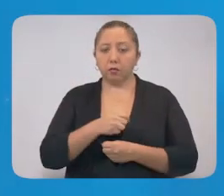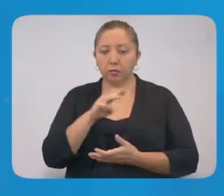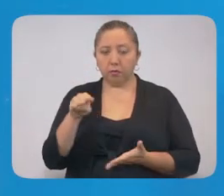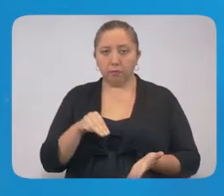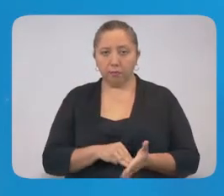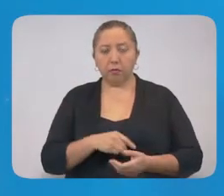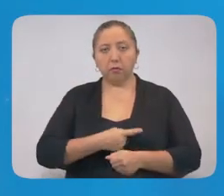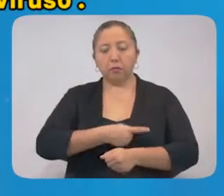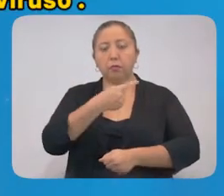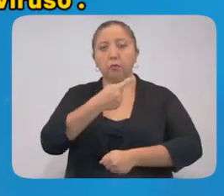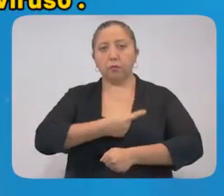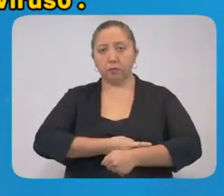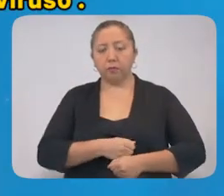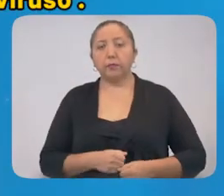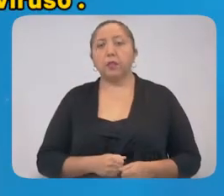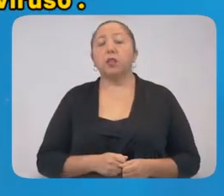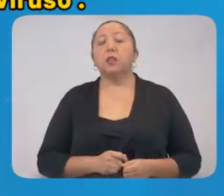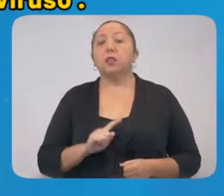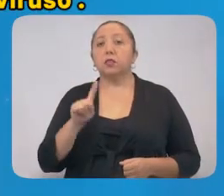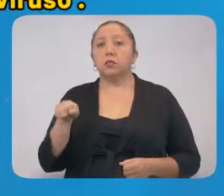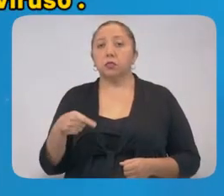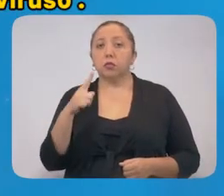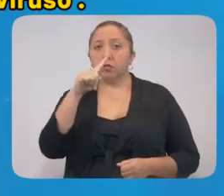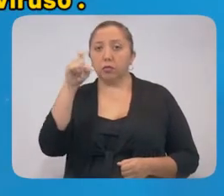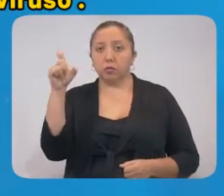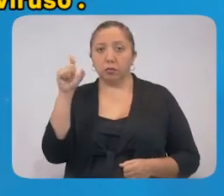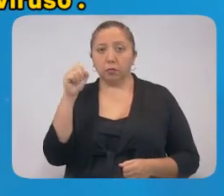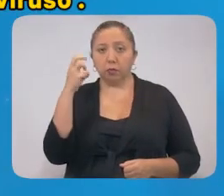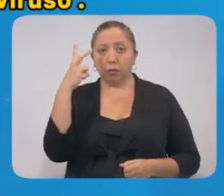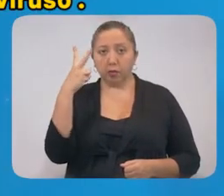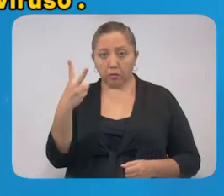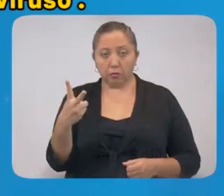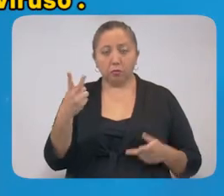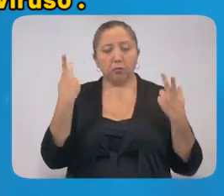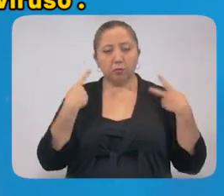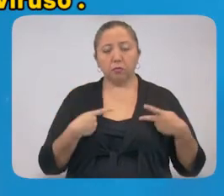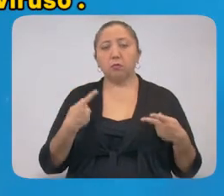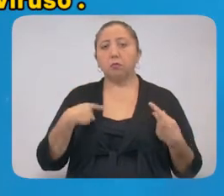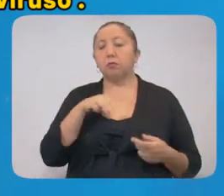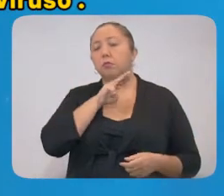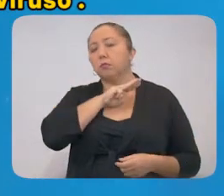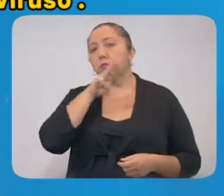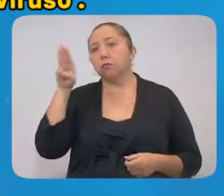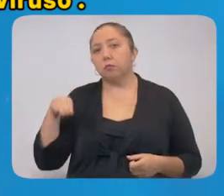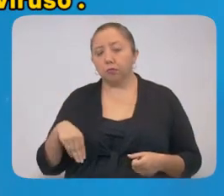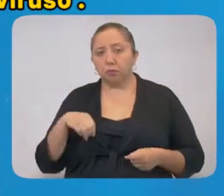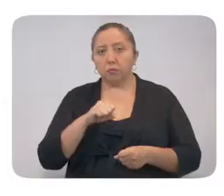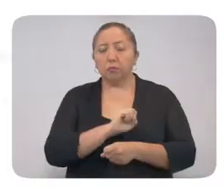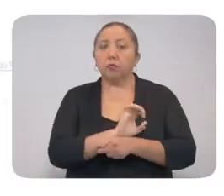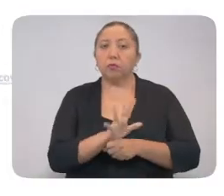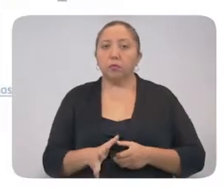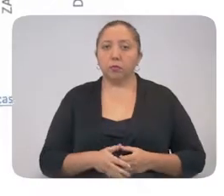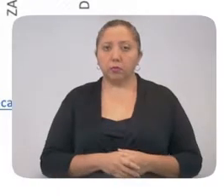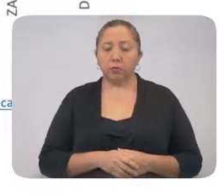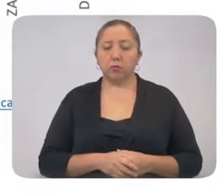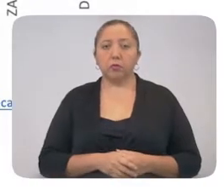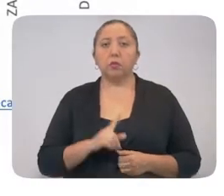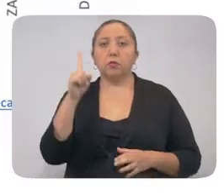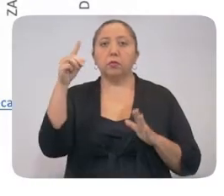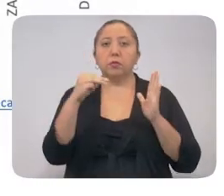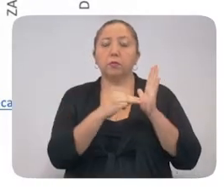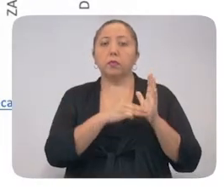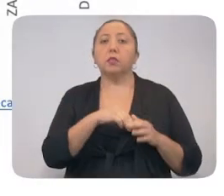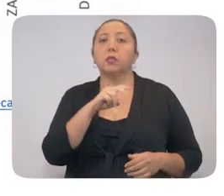con hipertensión. En total, son 122 las personas fallecidas a causa del coronavirus. De los 1